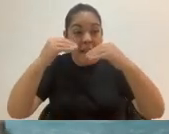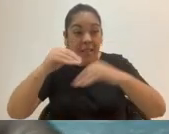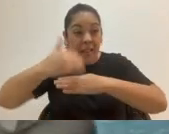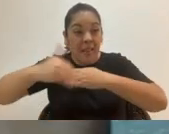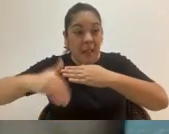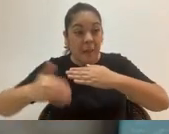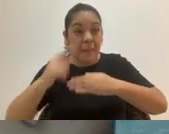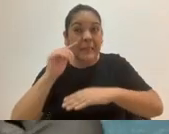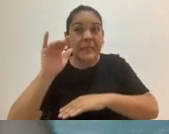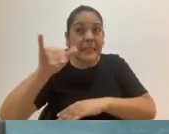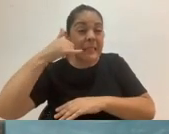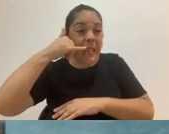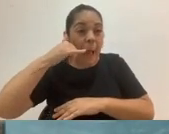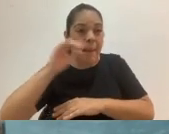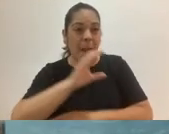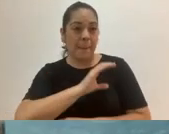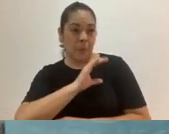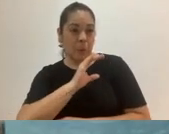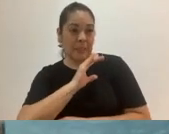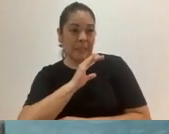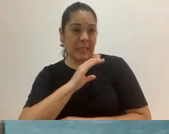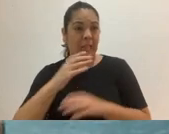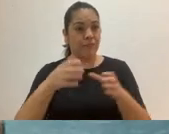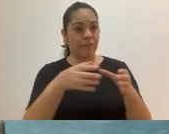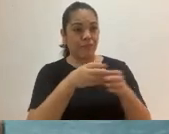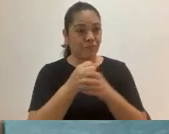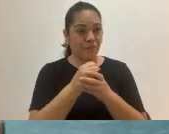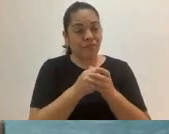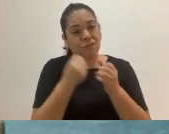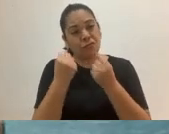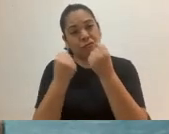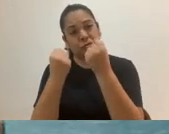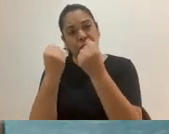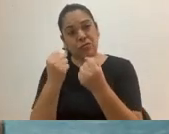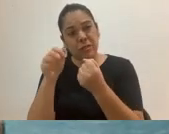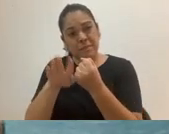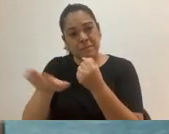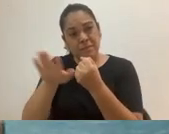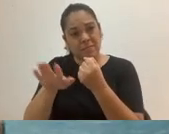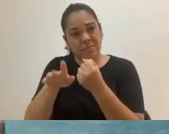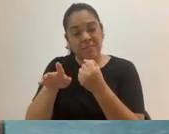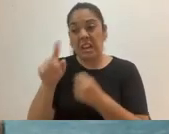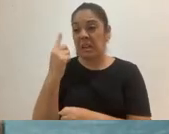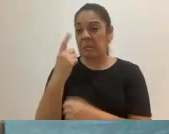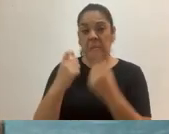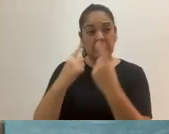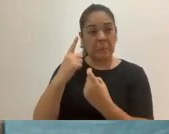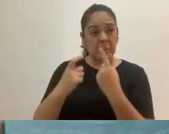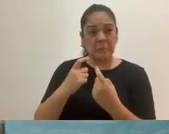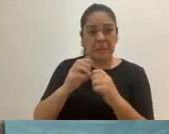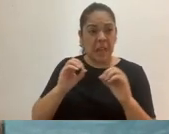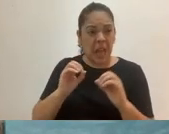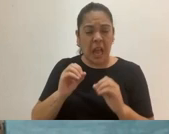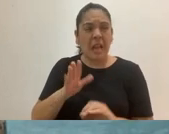Nos recogieron y nos llevaron a un albergue provisional. Nadie nos preguntó nada, ni un cómo te